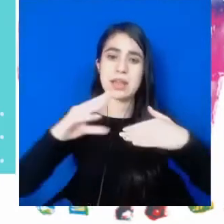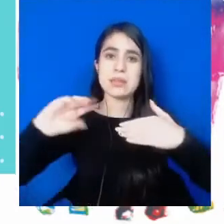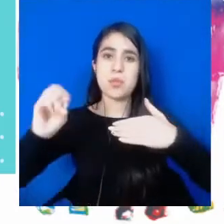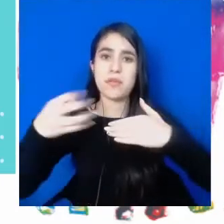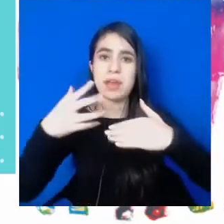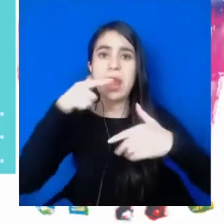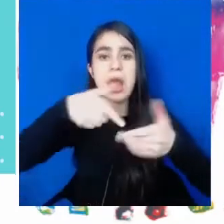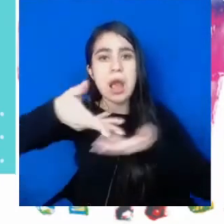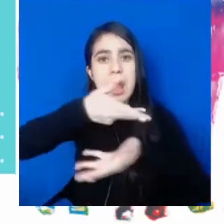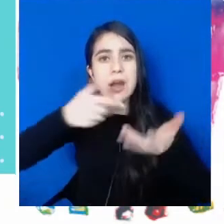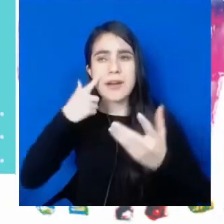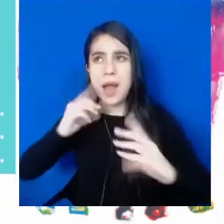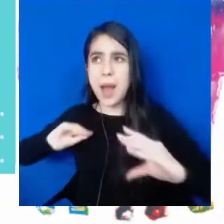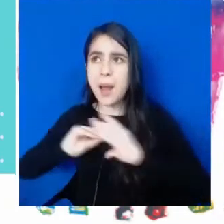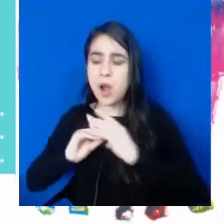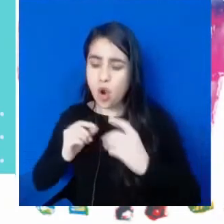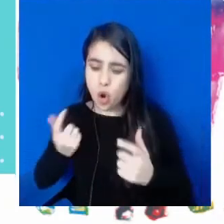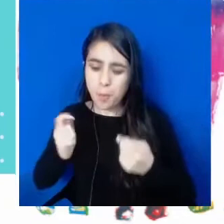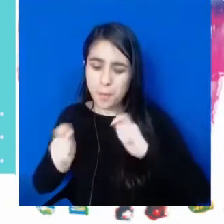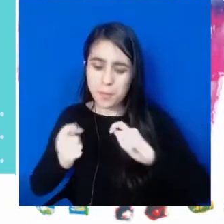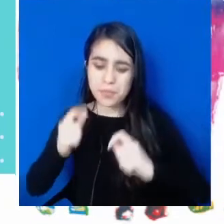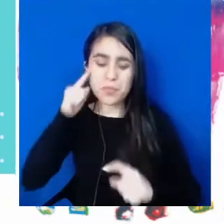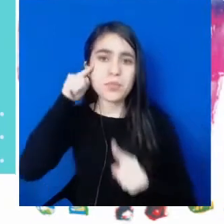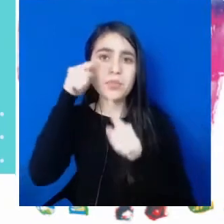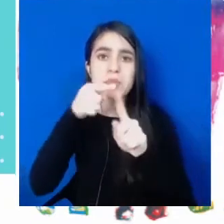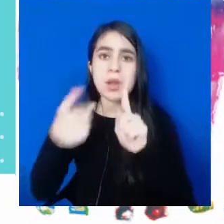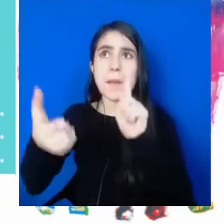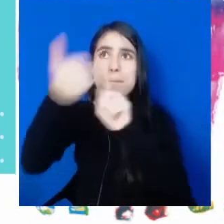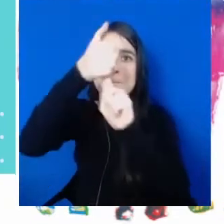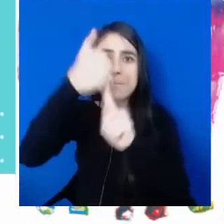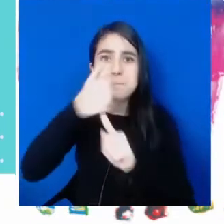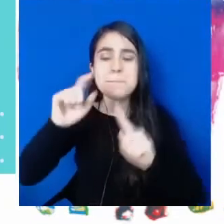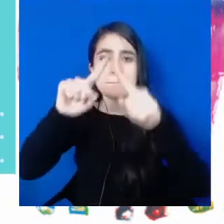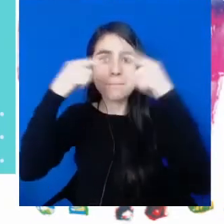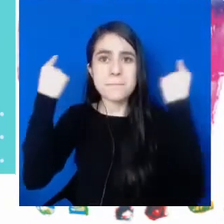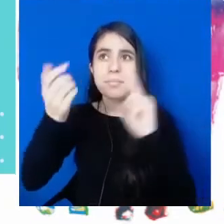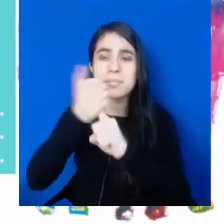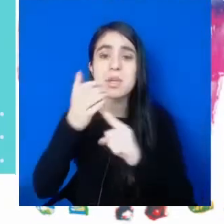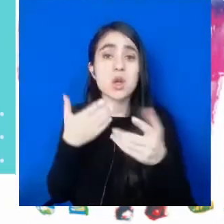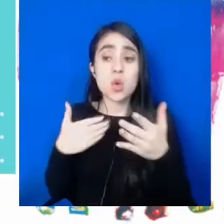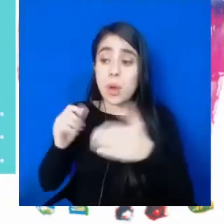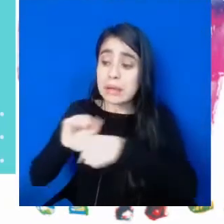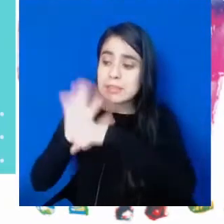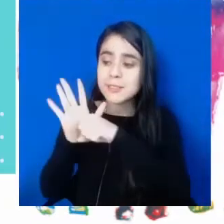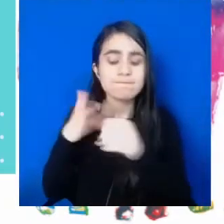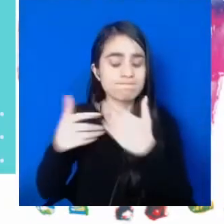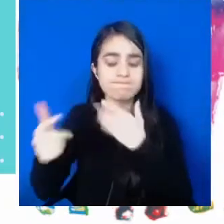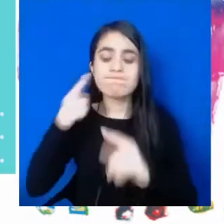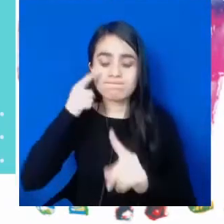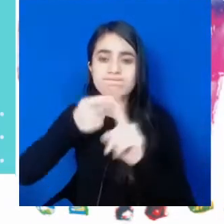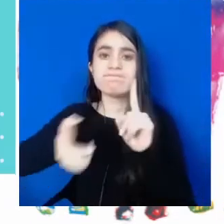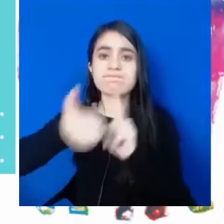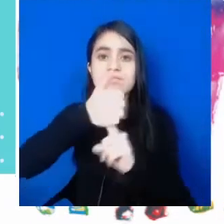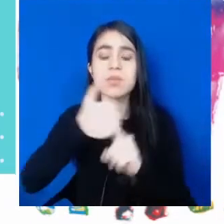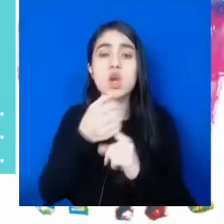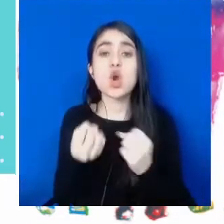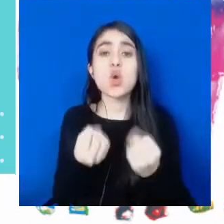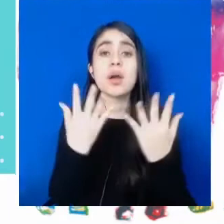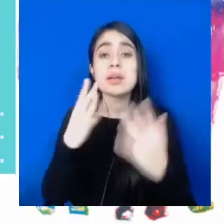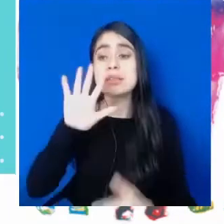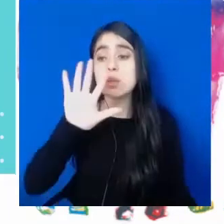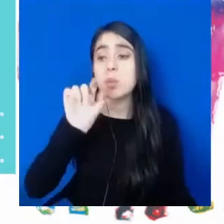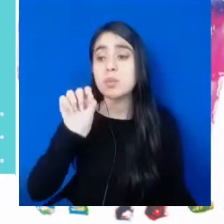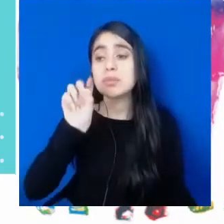y adaptarnos a cambios para poder seguir alcanzando nuestras metas a pesar de la pandemia del COVID-19. Reducir en un 5.3